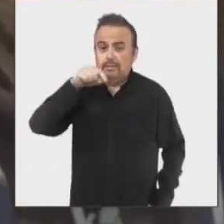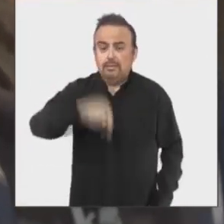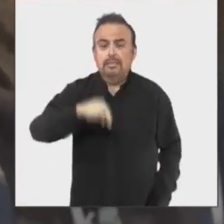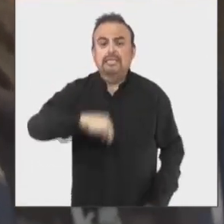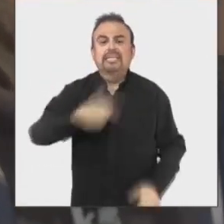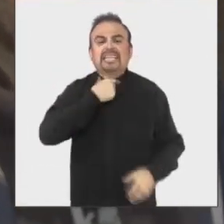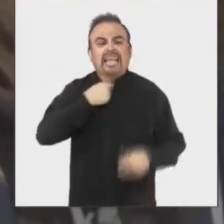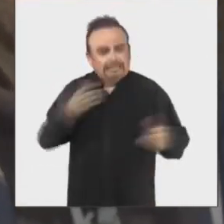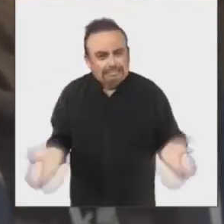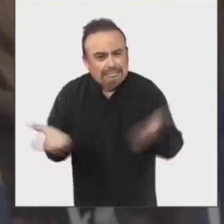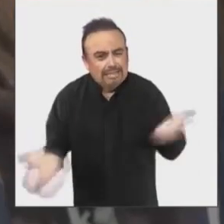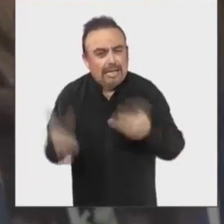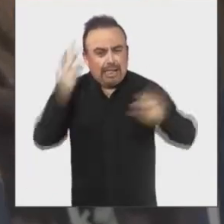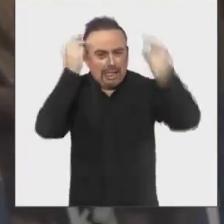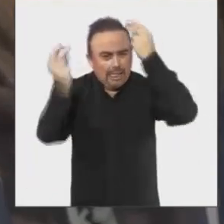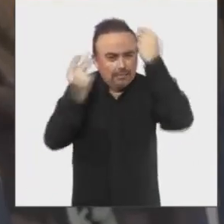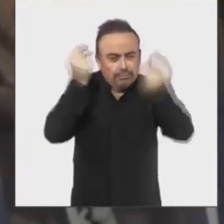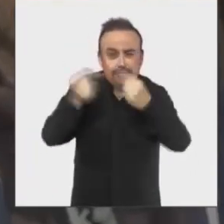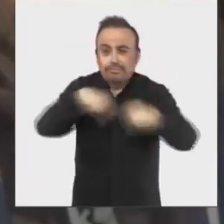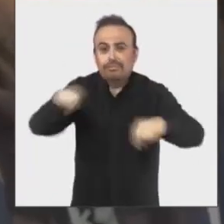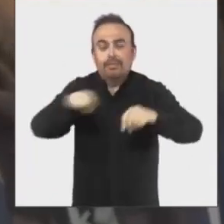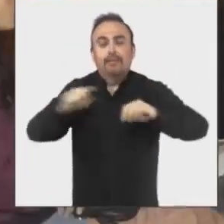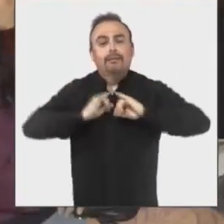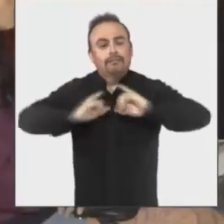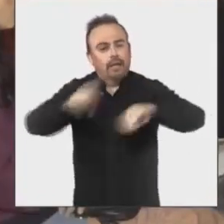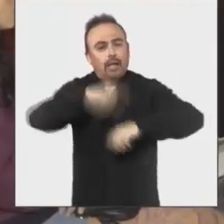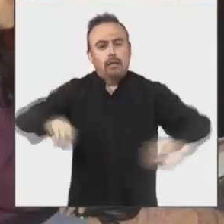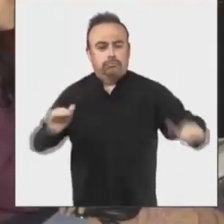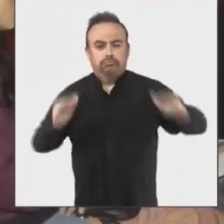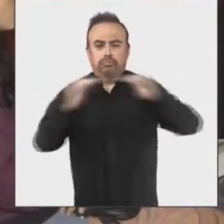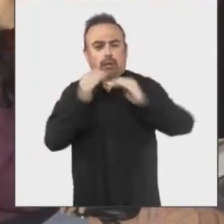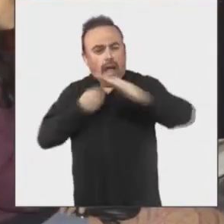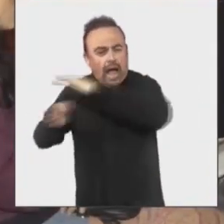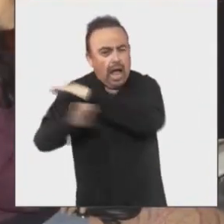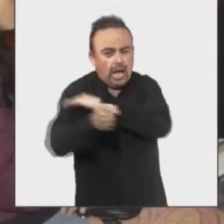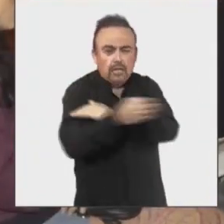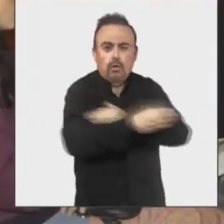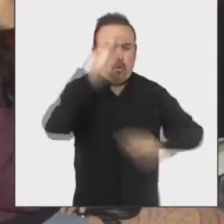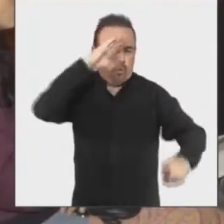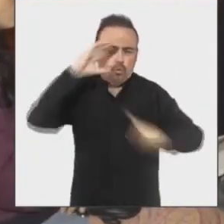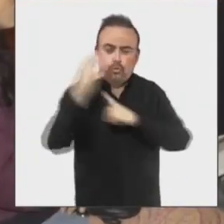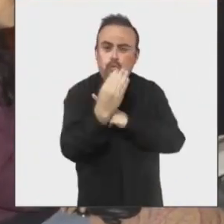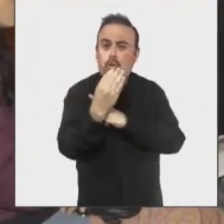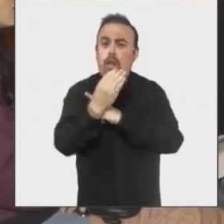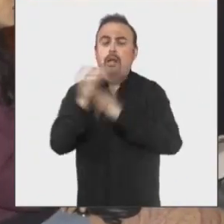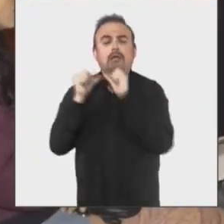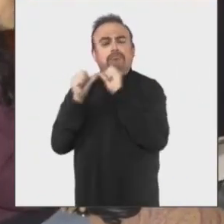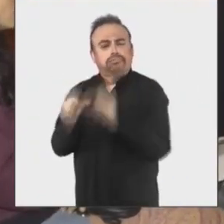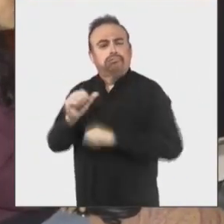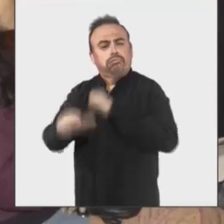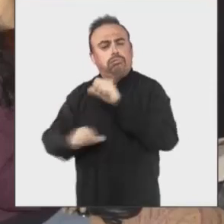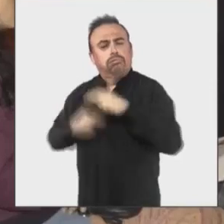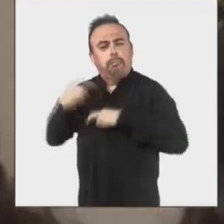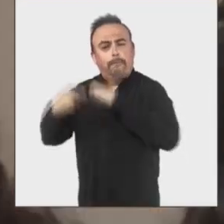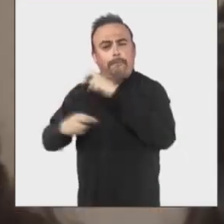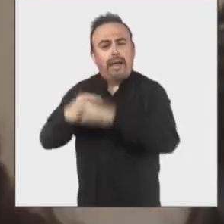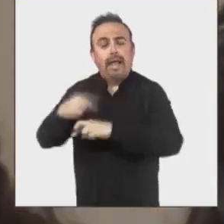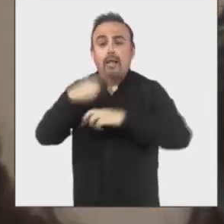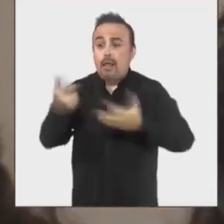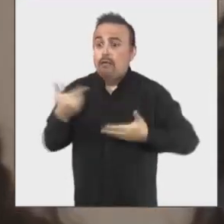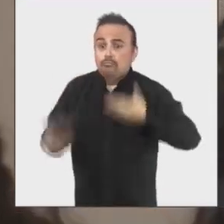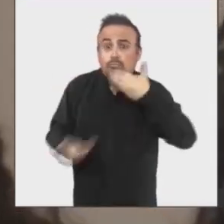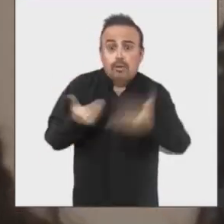busca fomentar la creatividad, promover el acceso igualitario a la cultura, preservar el patrimonio y contribuir al